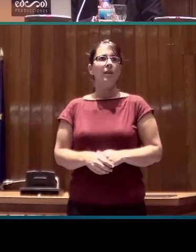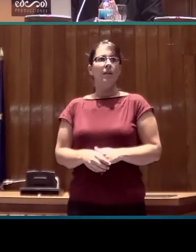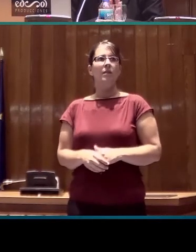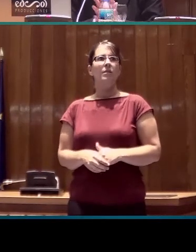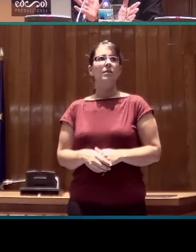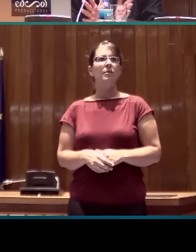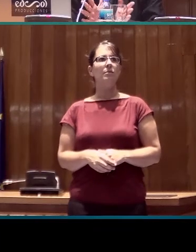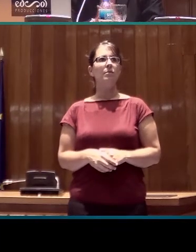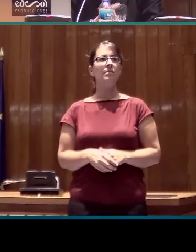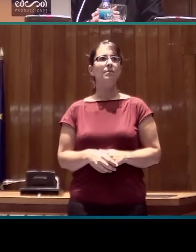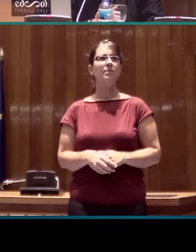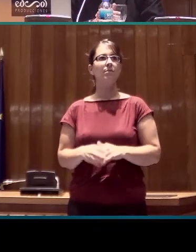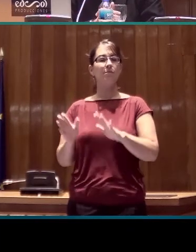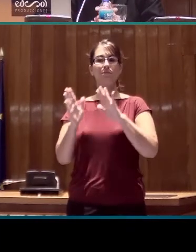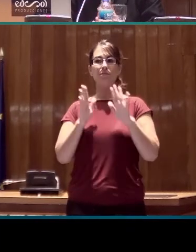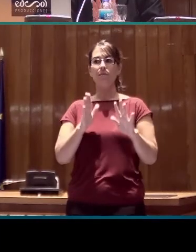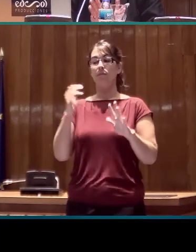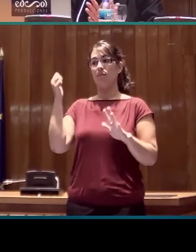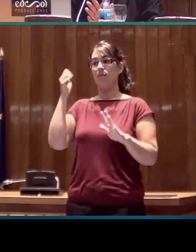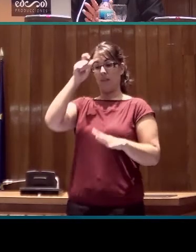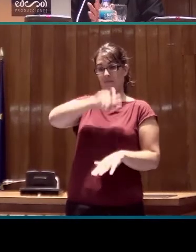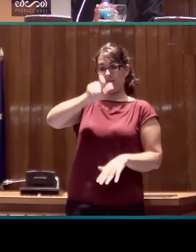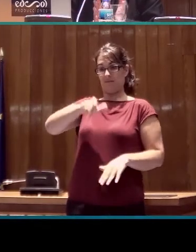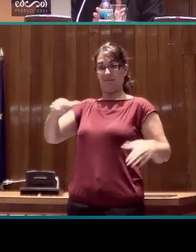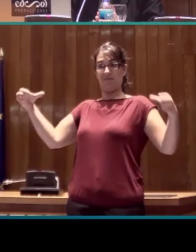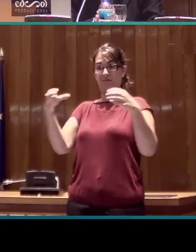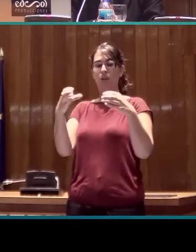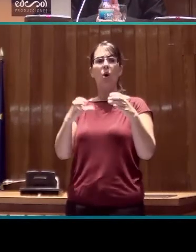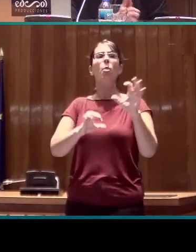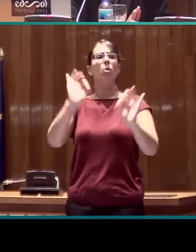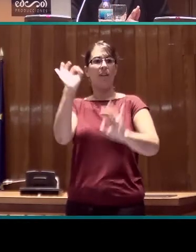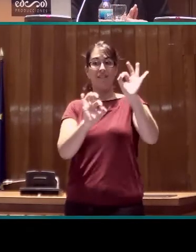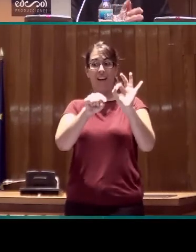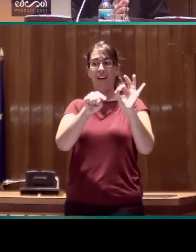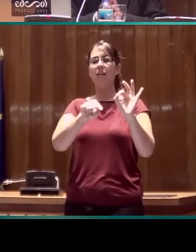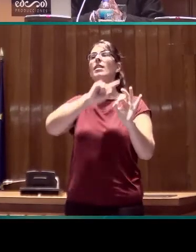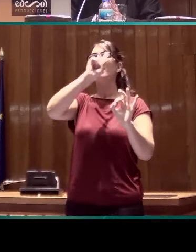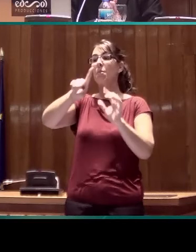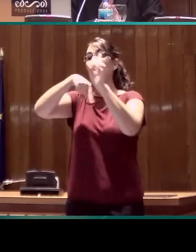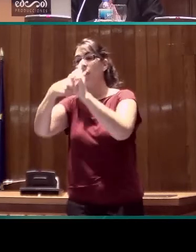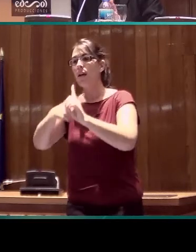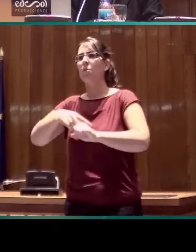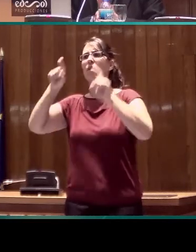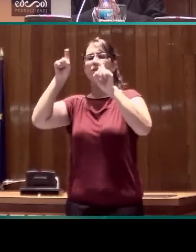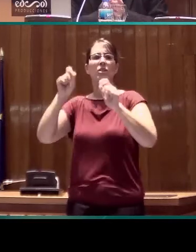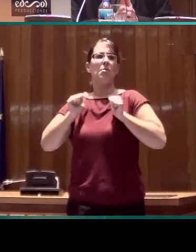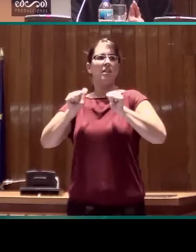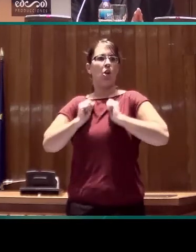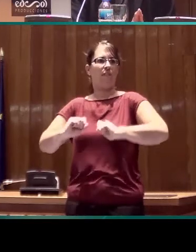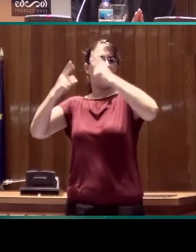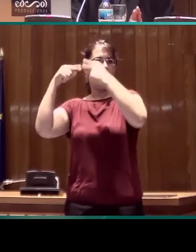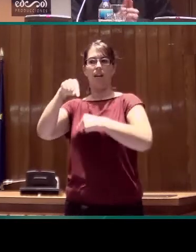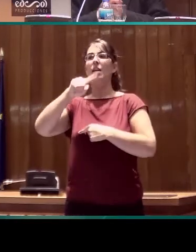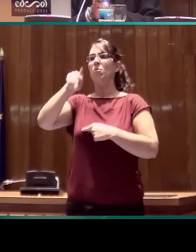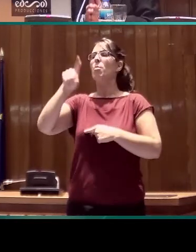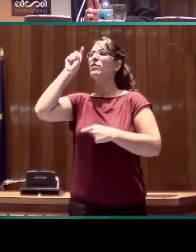En cuanto a…, siguiendo con esos miembros, un alto porcentaje somos, además, profesores del máster oficial, al que me refería antes, profesores de